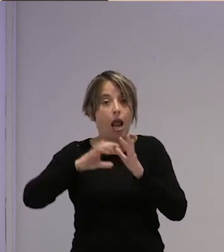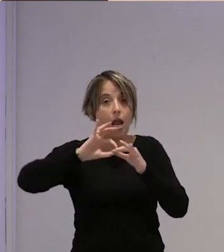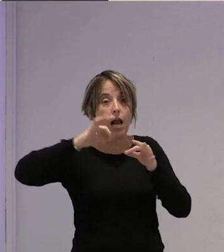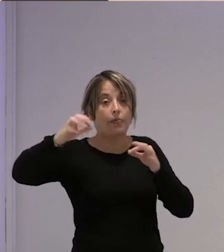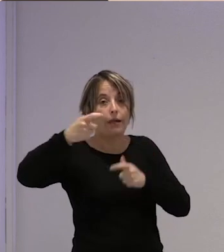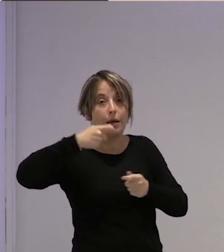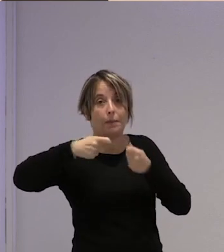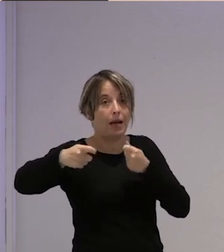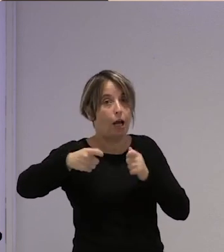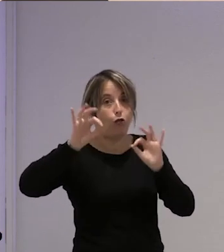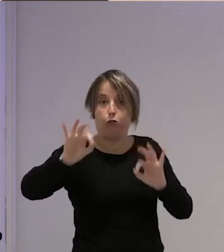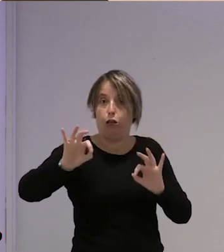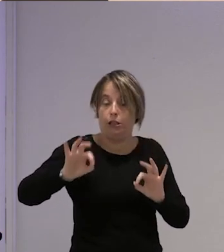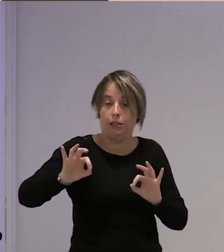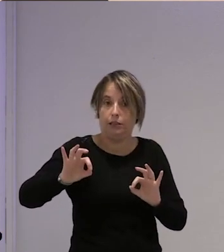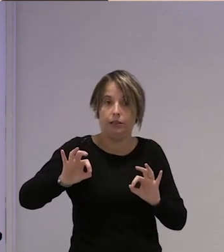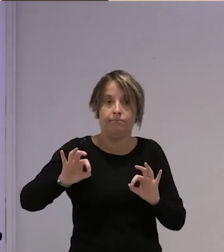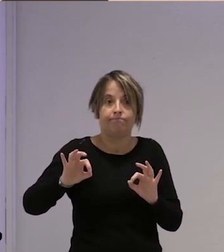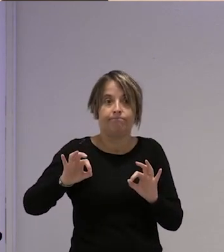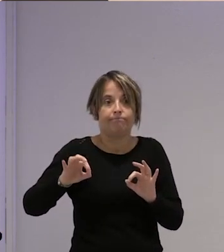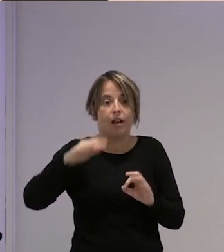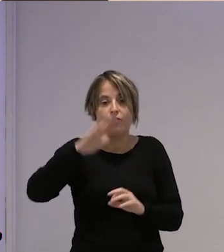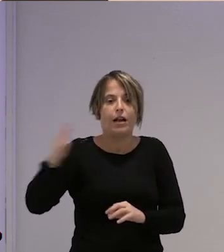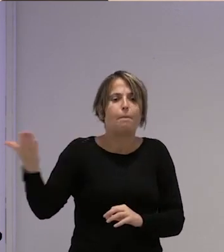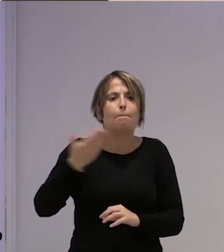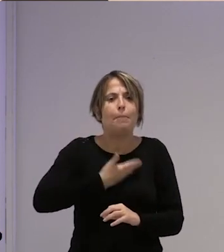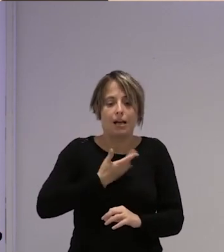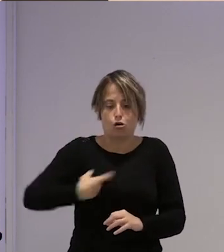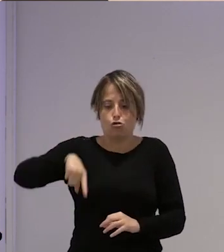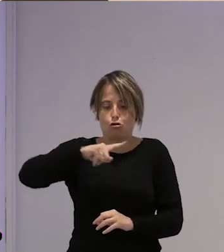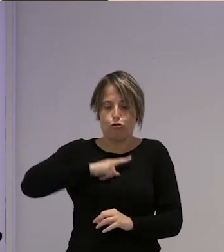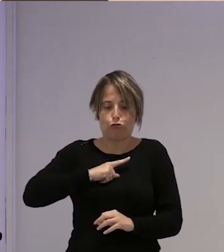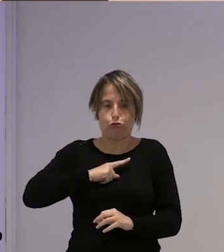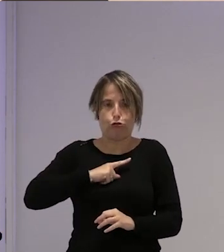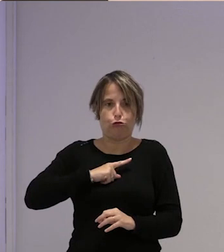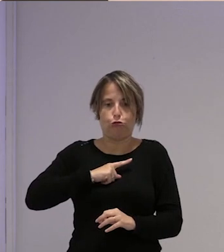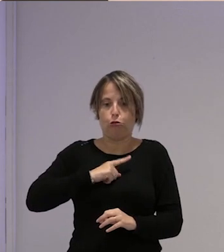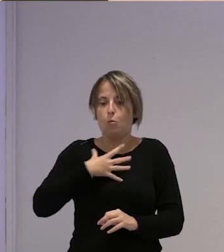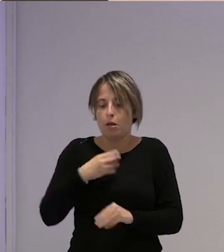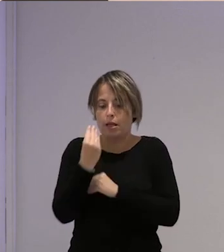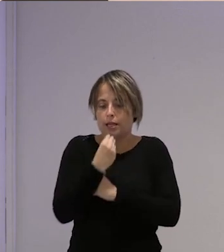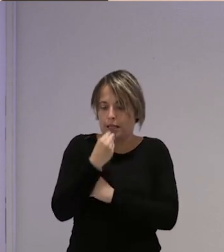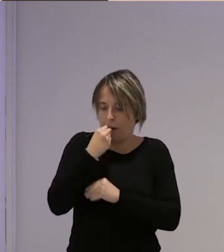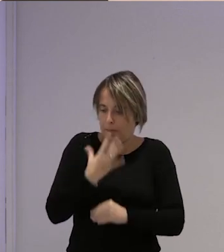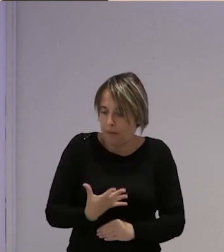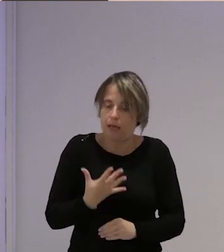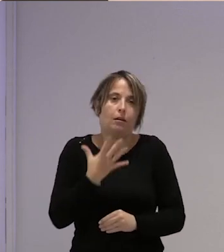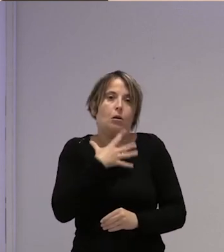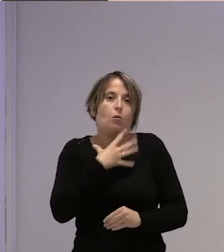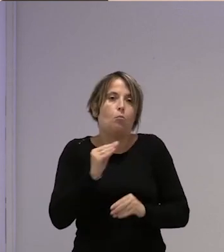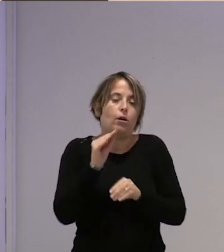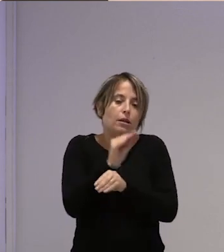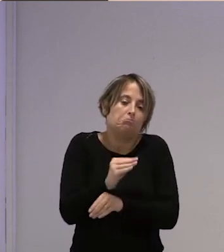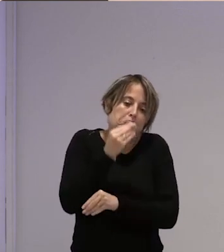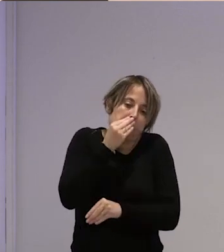es de aquella manera y en quien repercute en nosotros por mucho que te traten bien y demás y no te traten de la manera que te